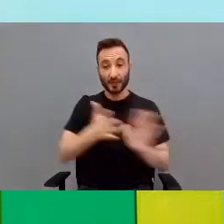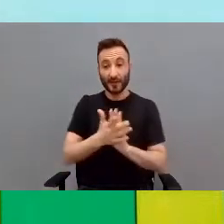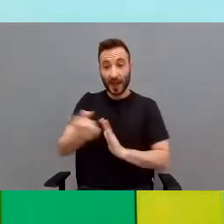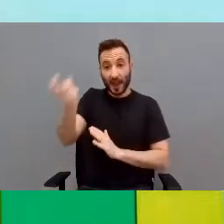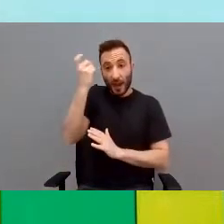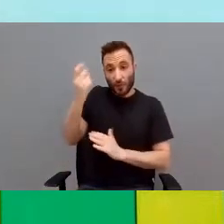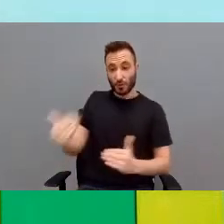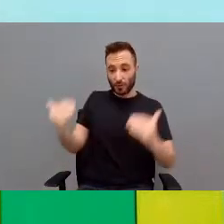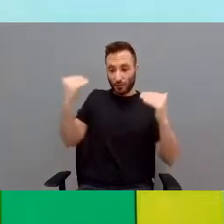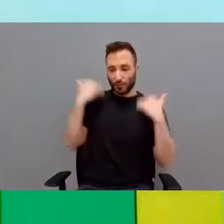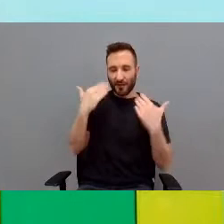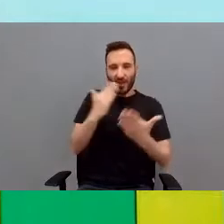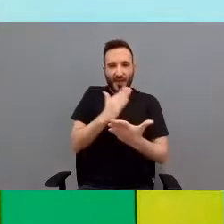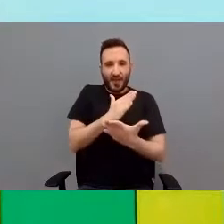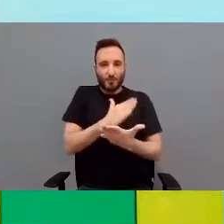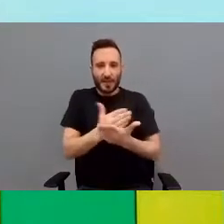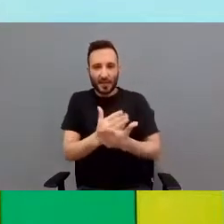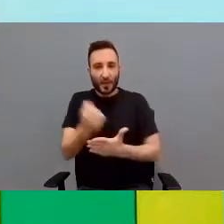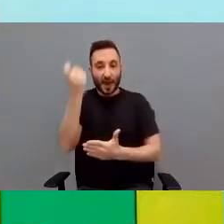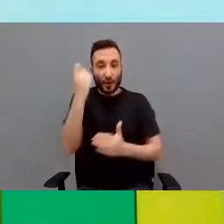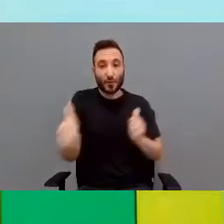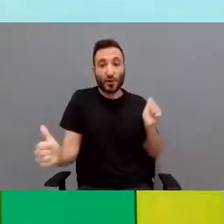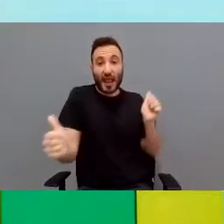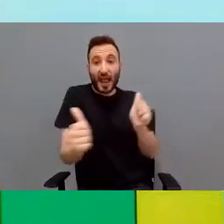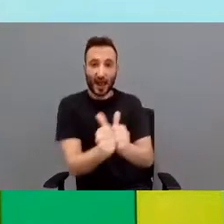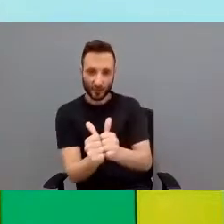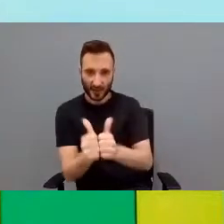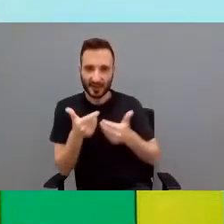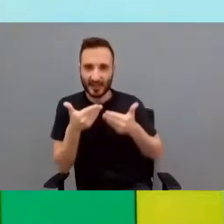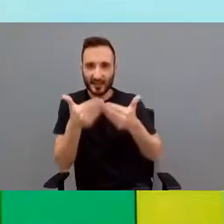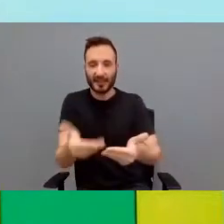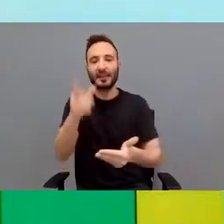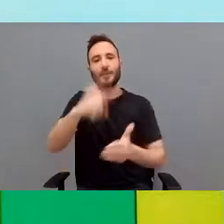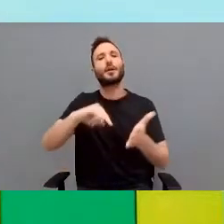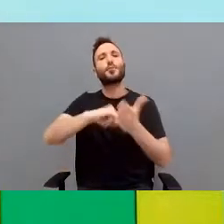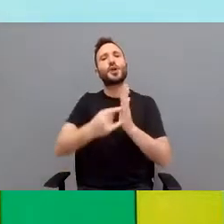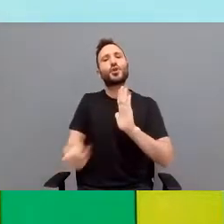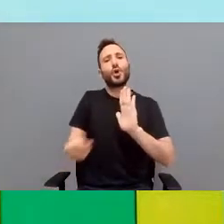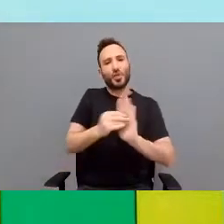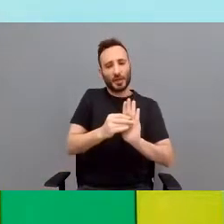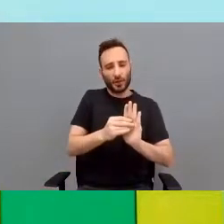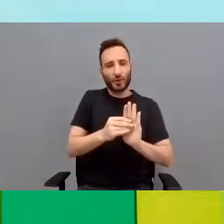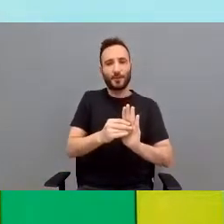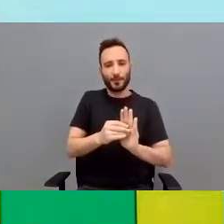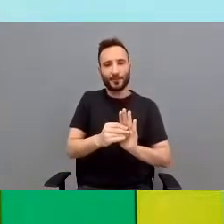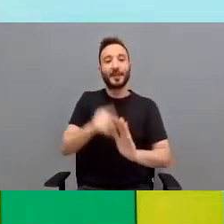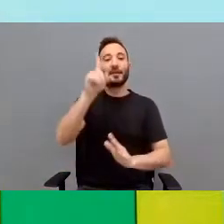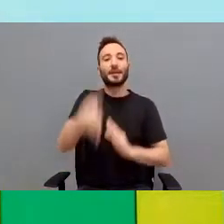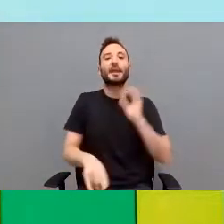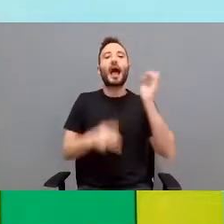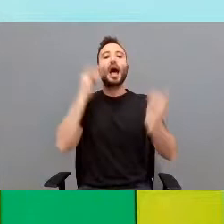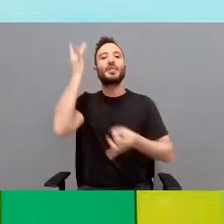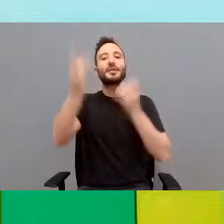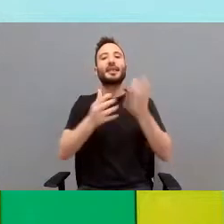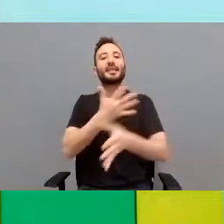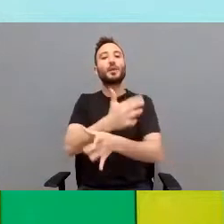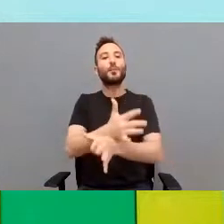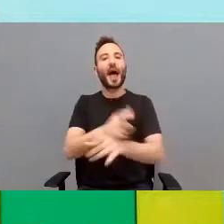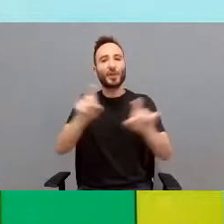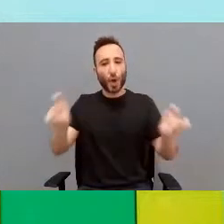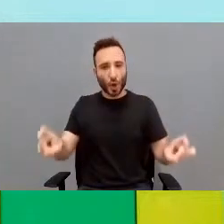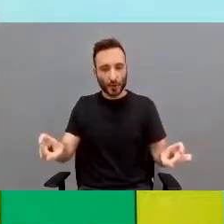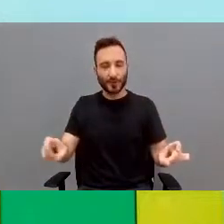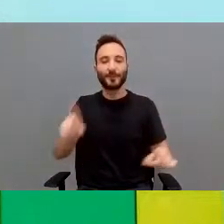son mediadores, de alumnos ayudantes, que también tenemos el proyecto. De actividades de patio,